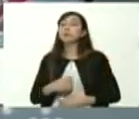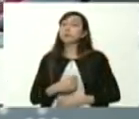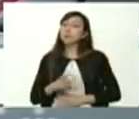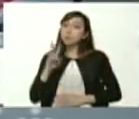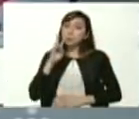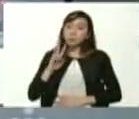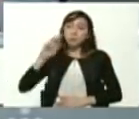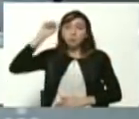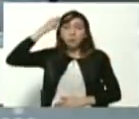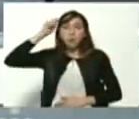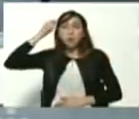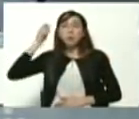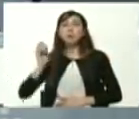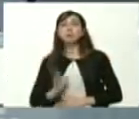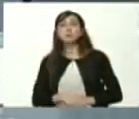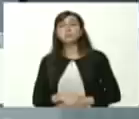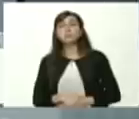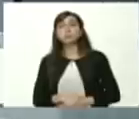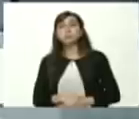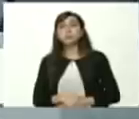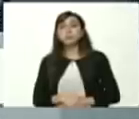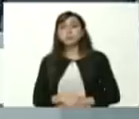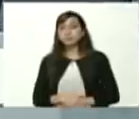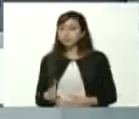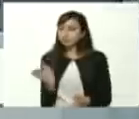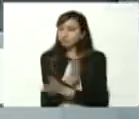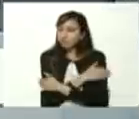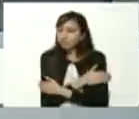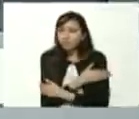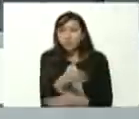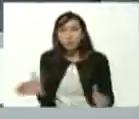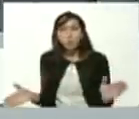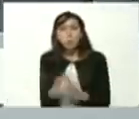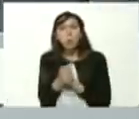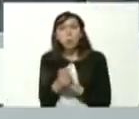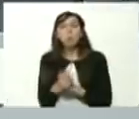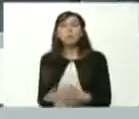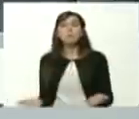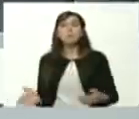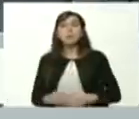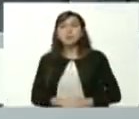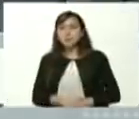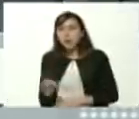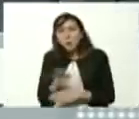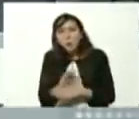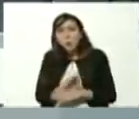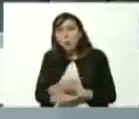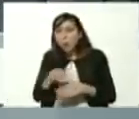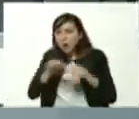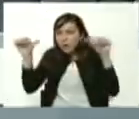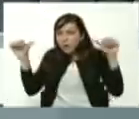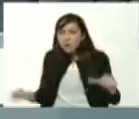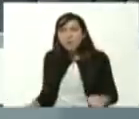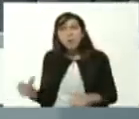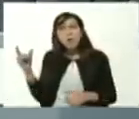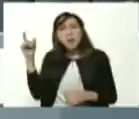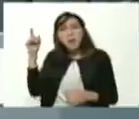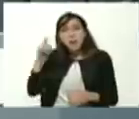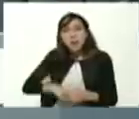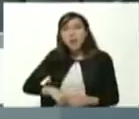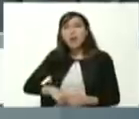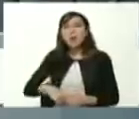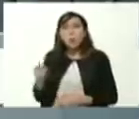compañeros y además los felicito pues fíjense ustedes cómo está funcionando el sistema nacional de ingresos